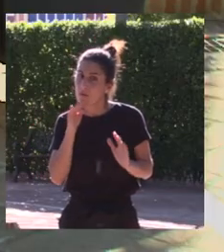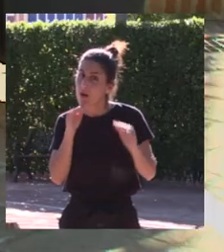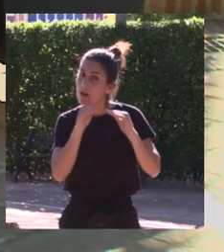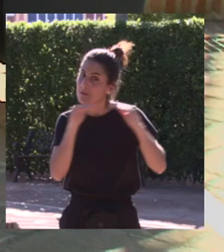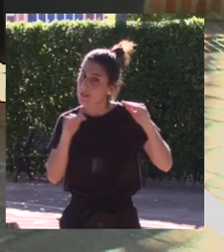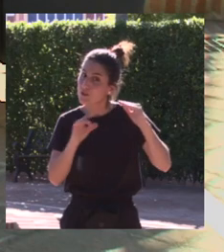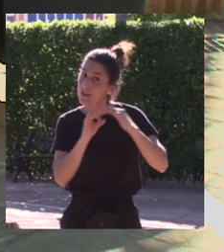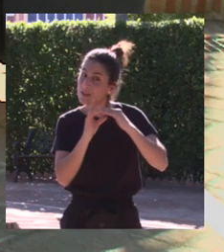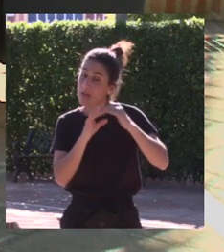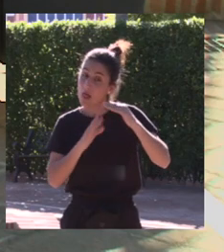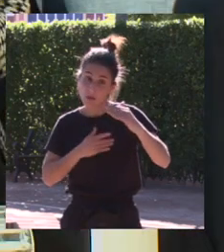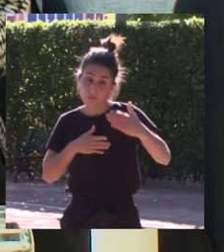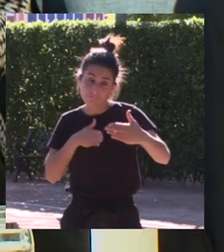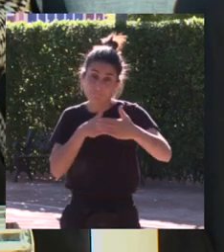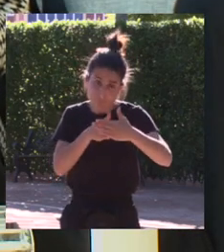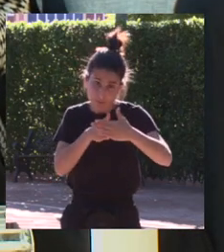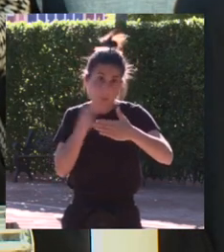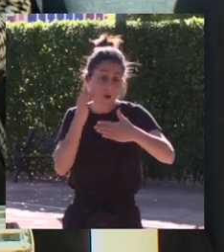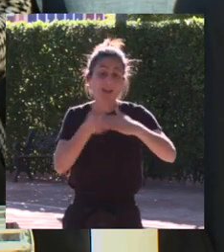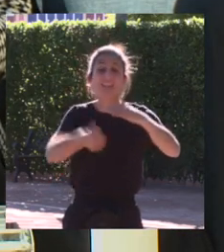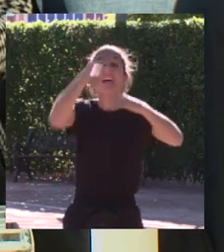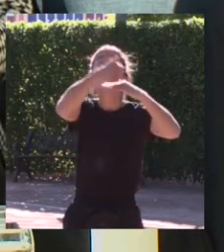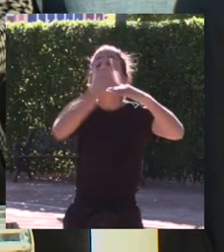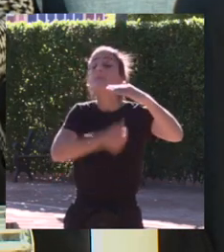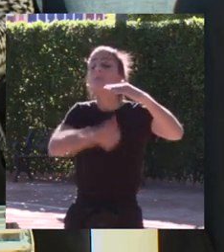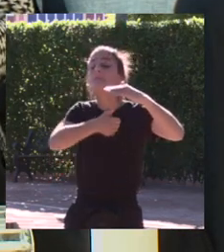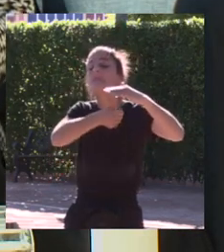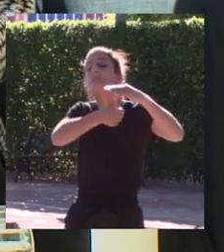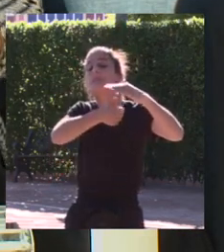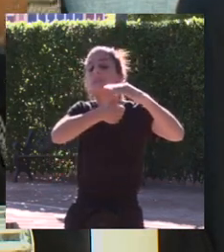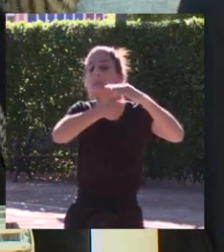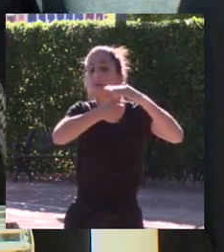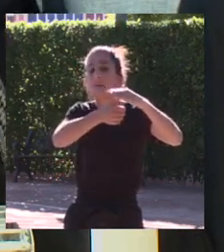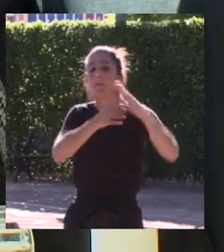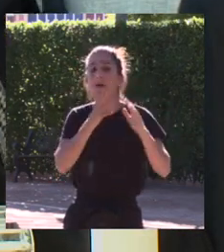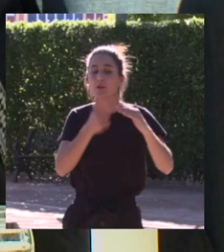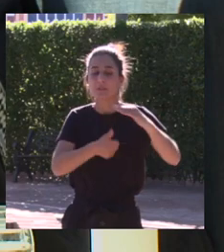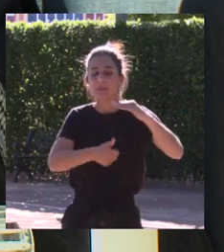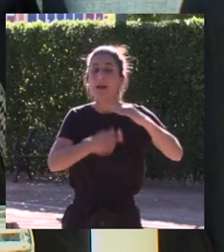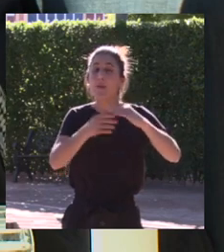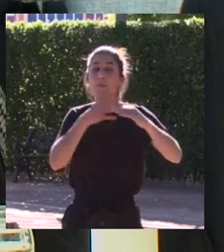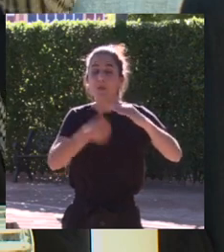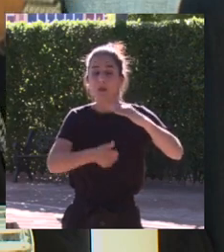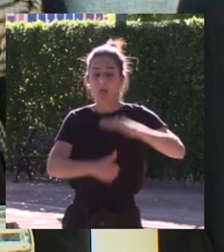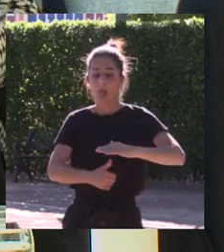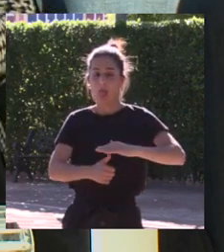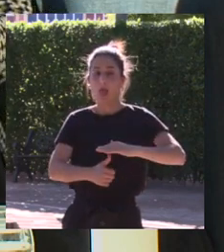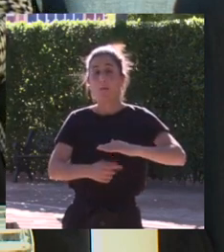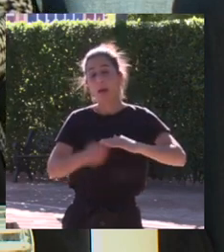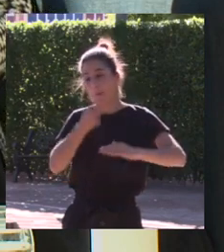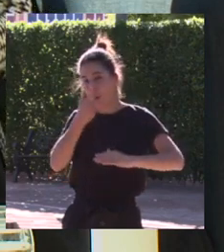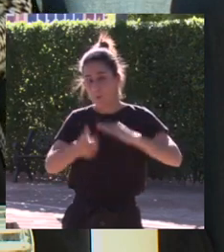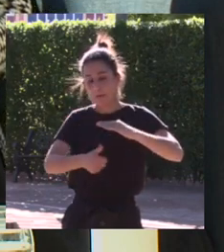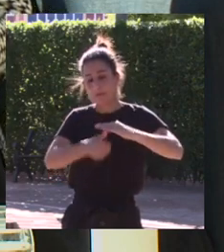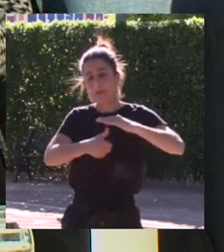romper ese techo quizás no hayamos roto ese techo pero yo creo que el techo sí está un poquito más arriba de donde estaba